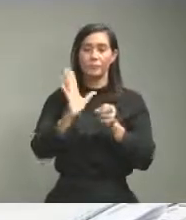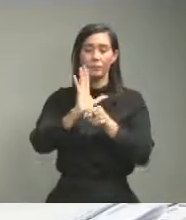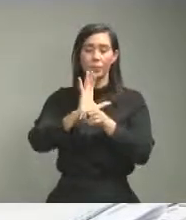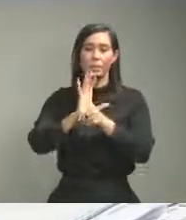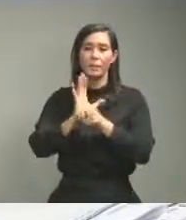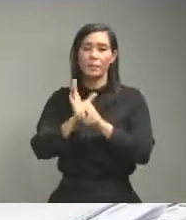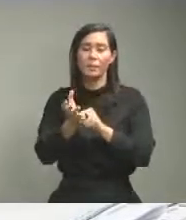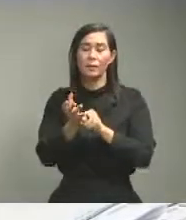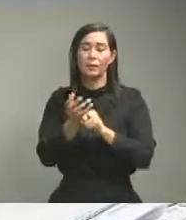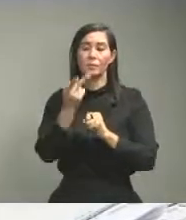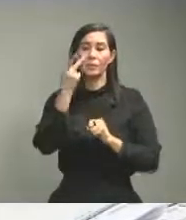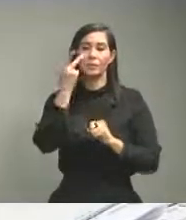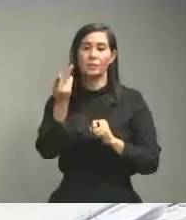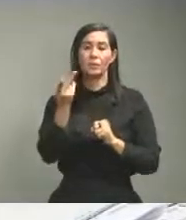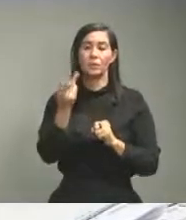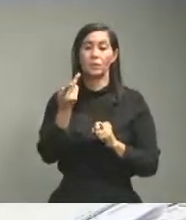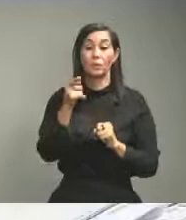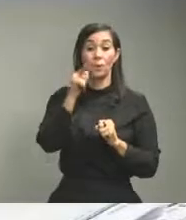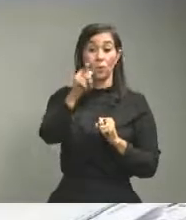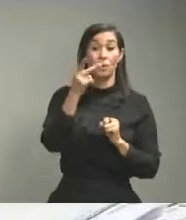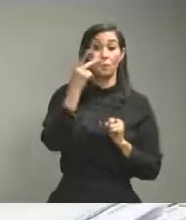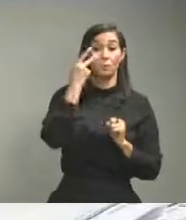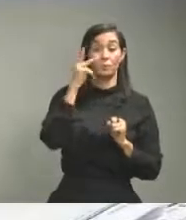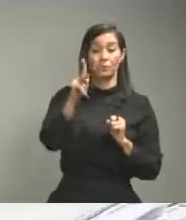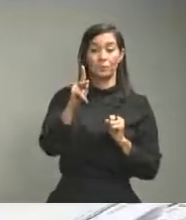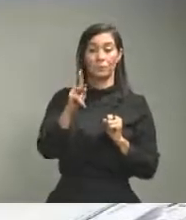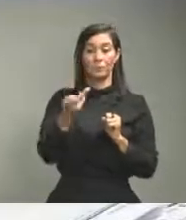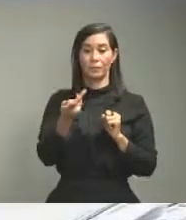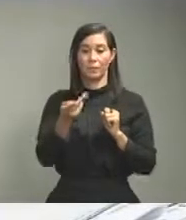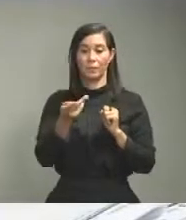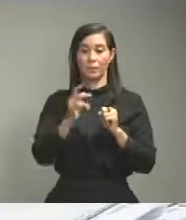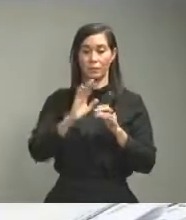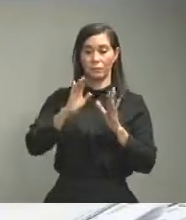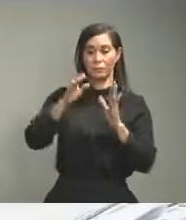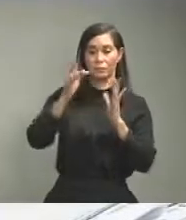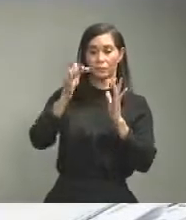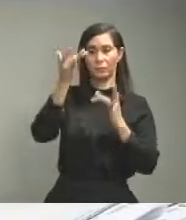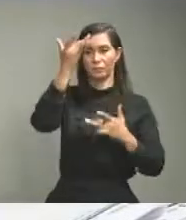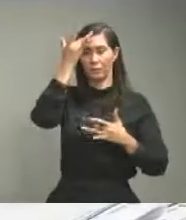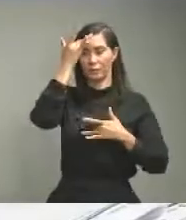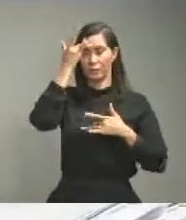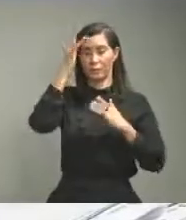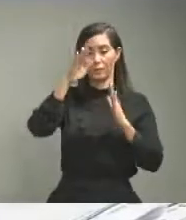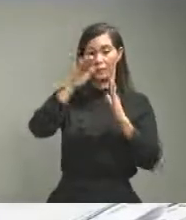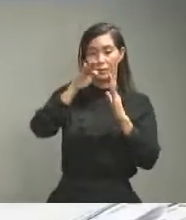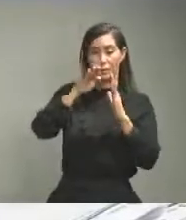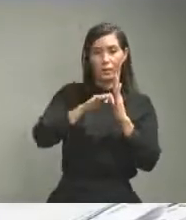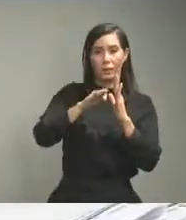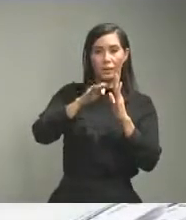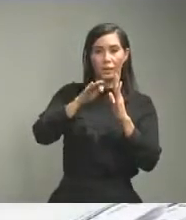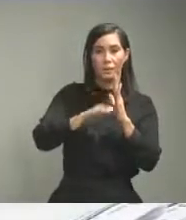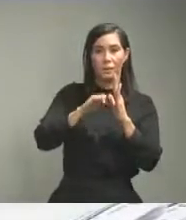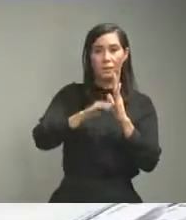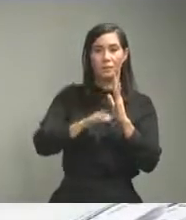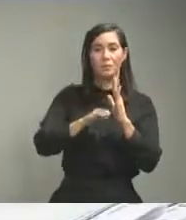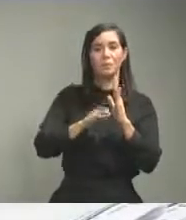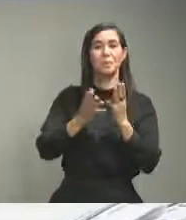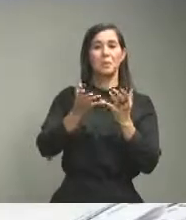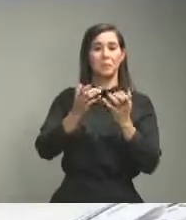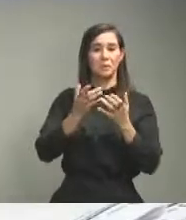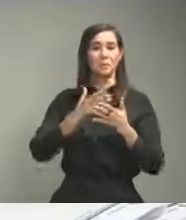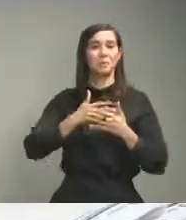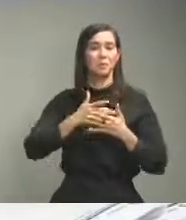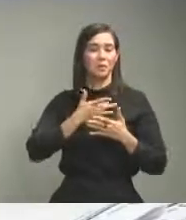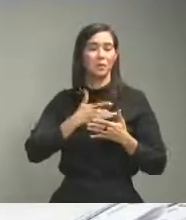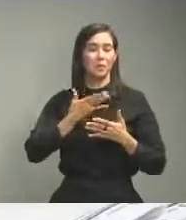en qué momento cuando usted vea que la curva empiece a descender empiece a sentirse contenta